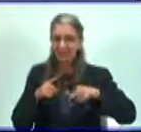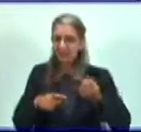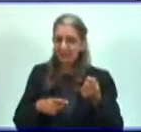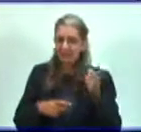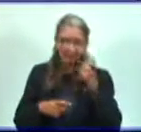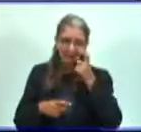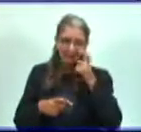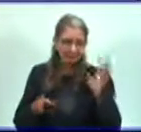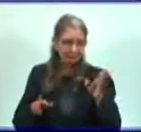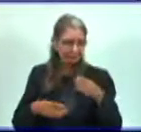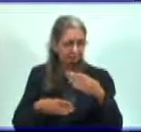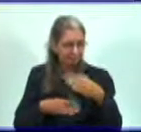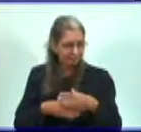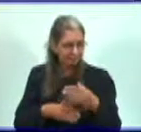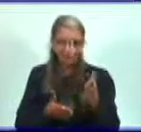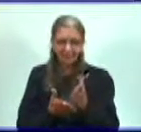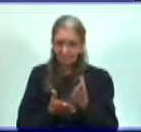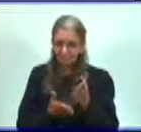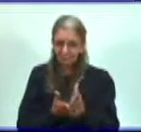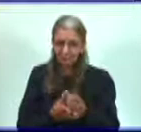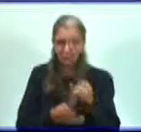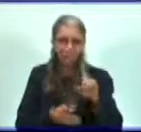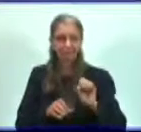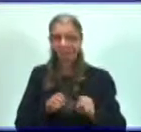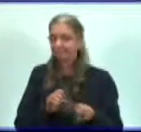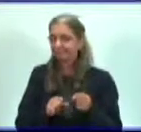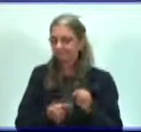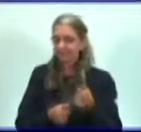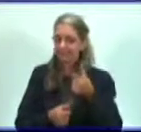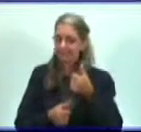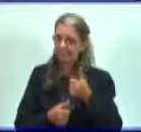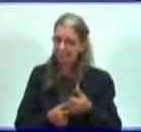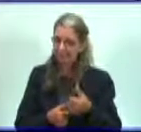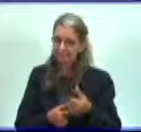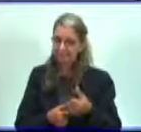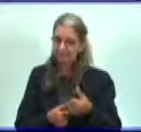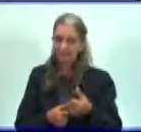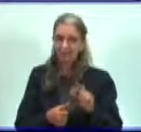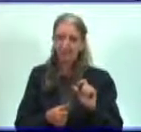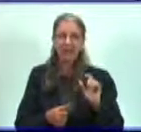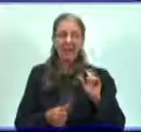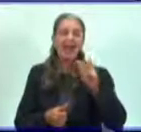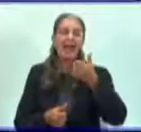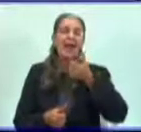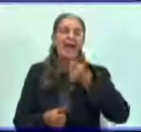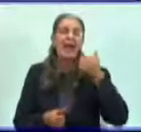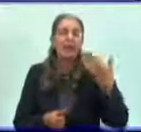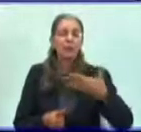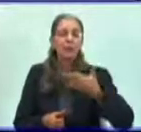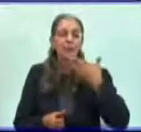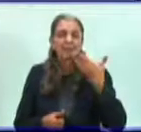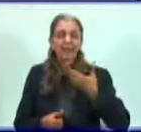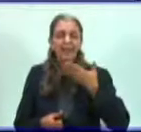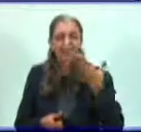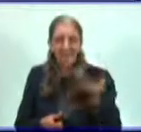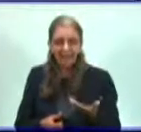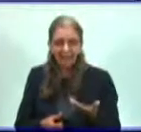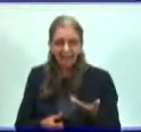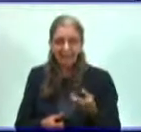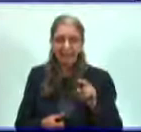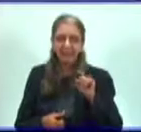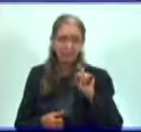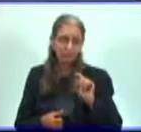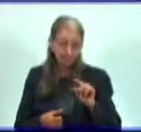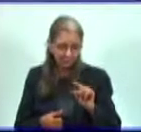el estudio de la misma, debes de dominar. Aparece la habilidad de argumentar. Tienes que ser capaz